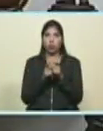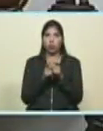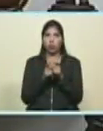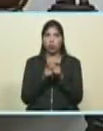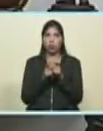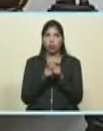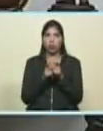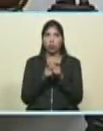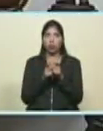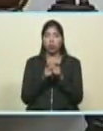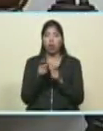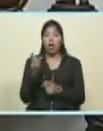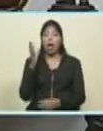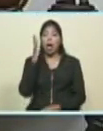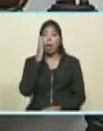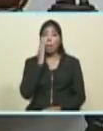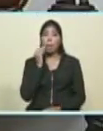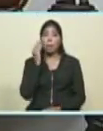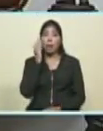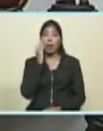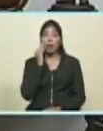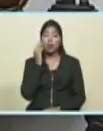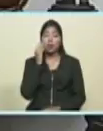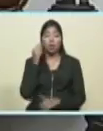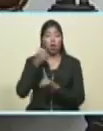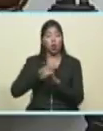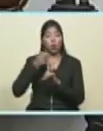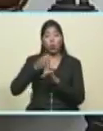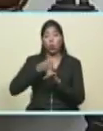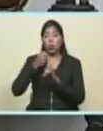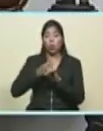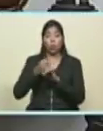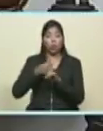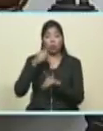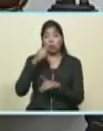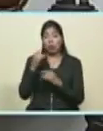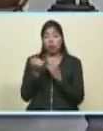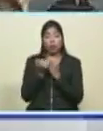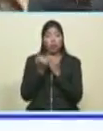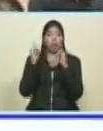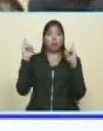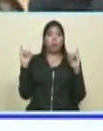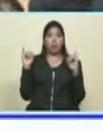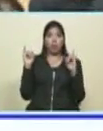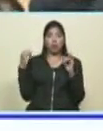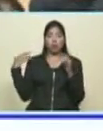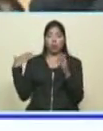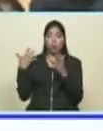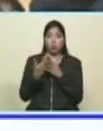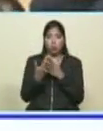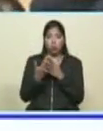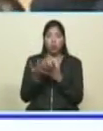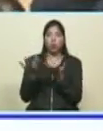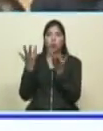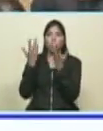transmitiéndome su experiencia de la lucha por la independencia de Kazajistán. Yo le voy a decir una cosa,